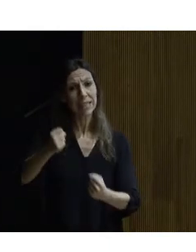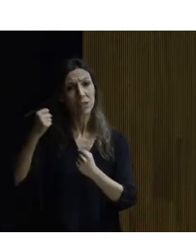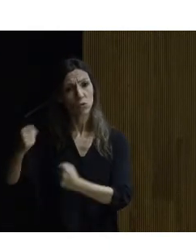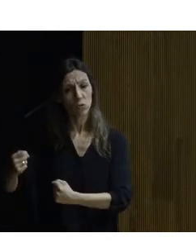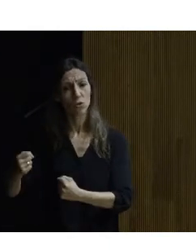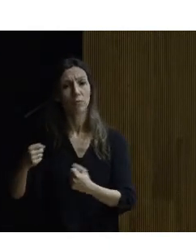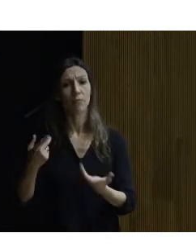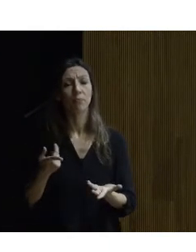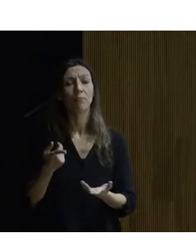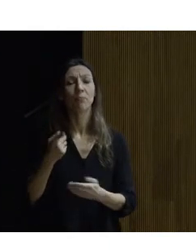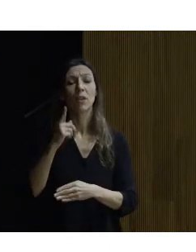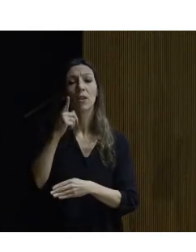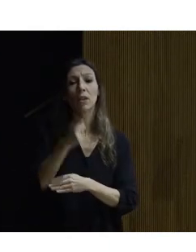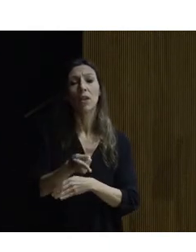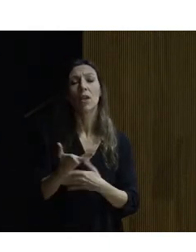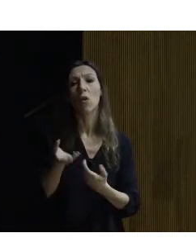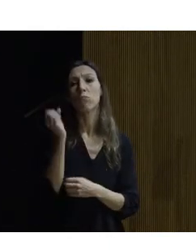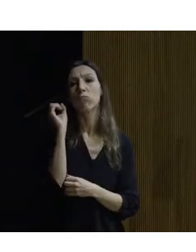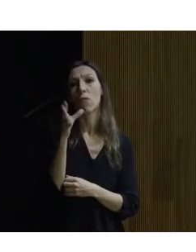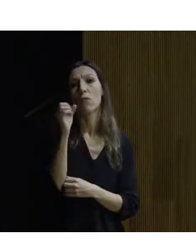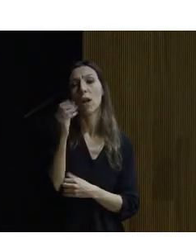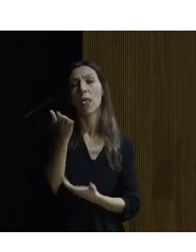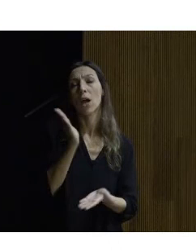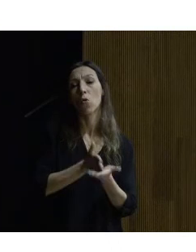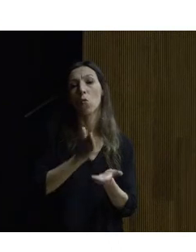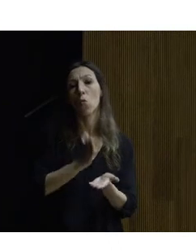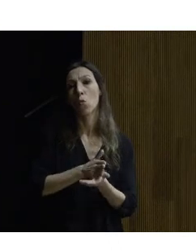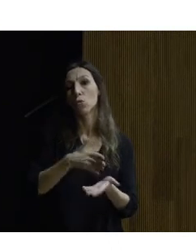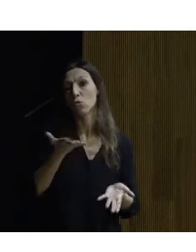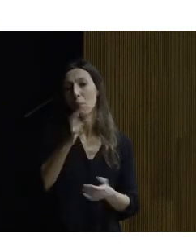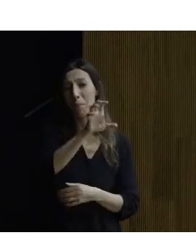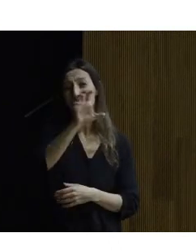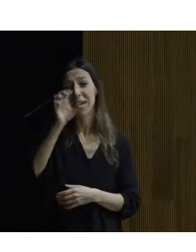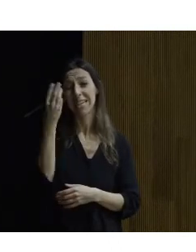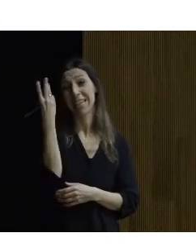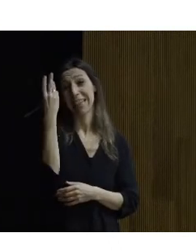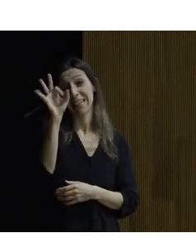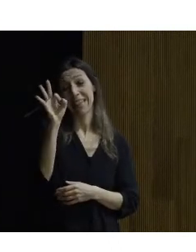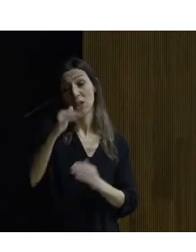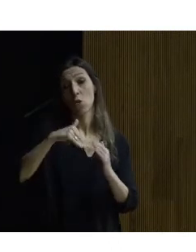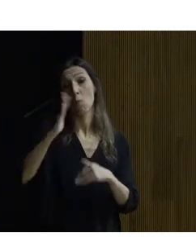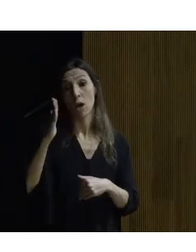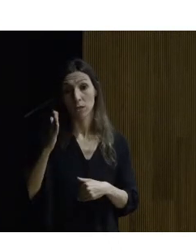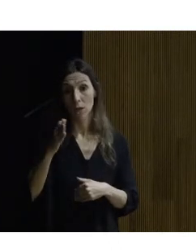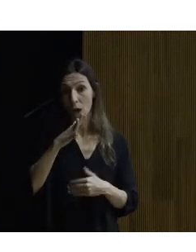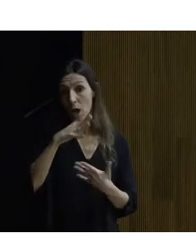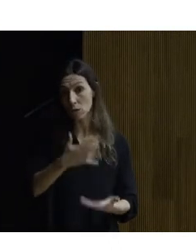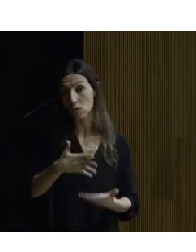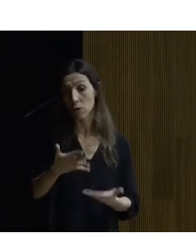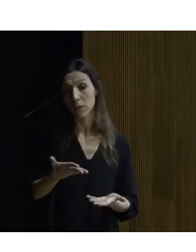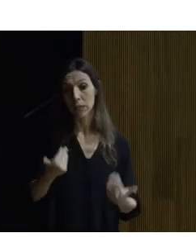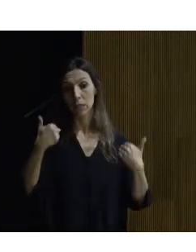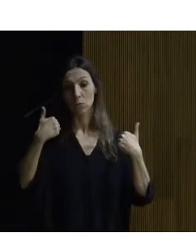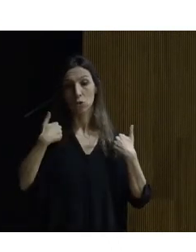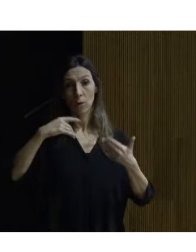invertido y dirigido cursos ponencias y conferencias en más de 30 países en la actualidad es responsable